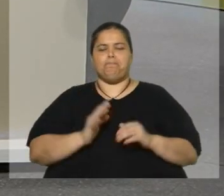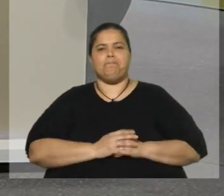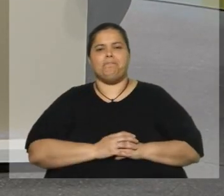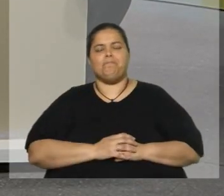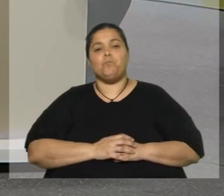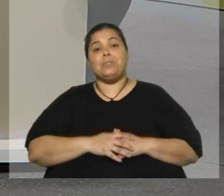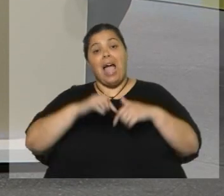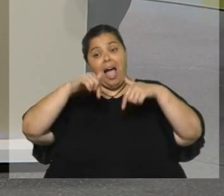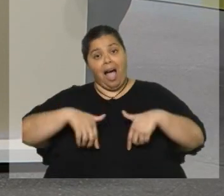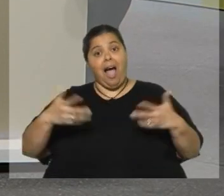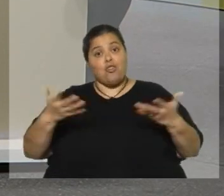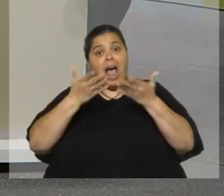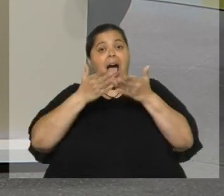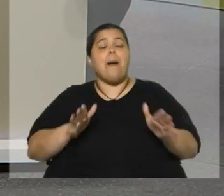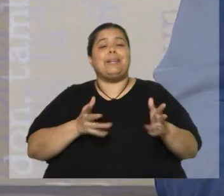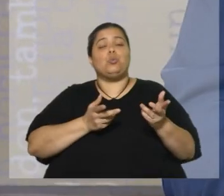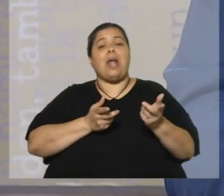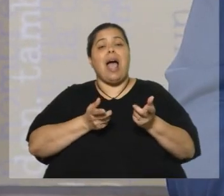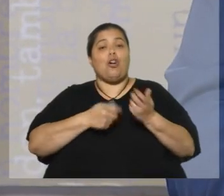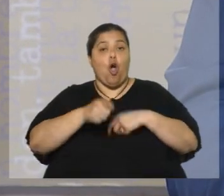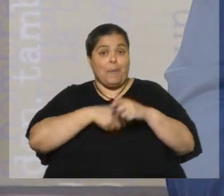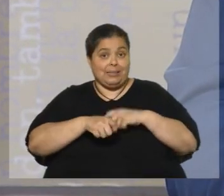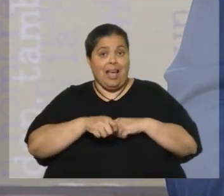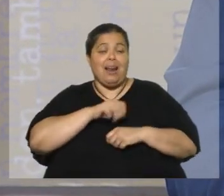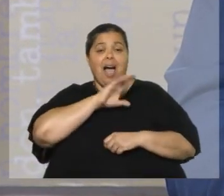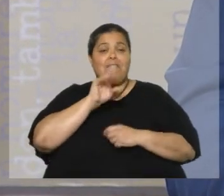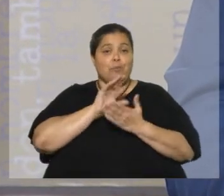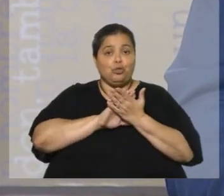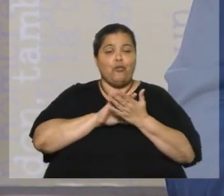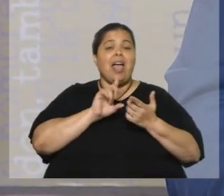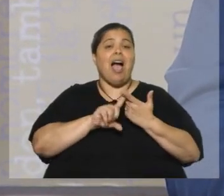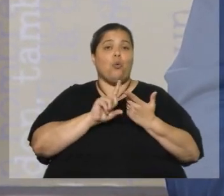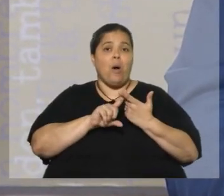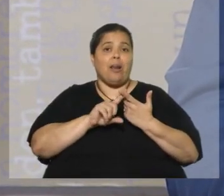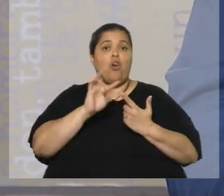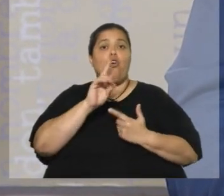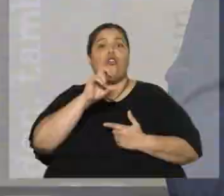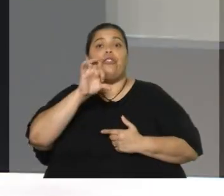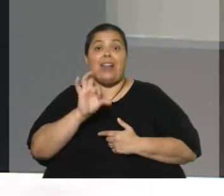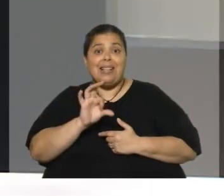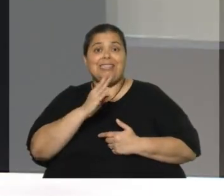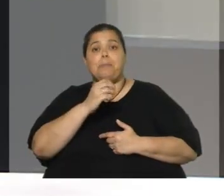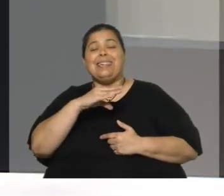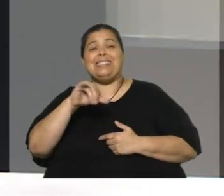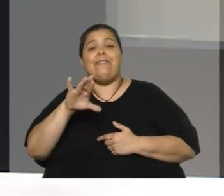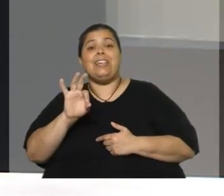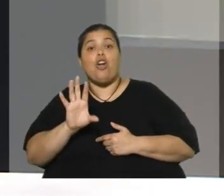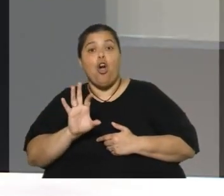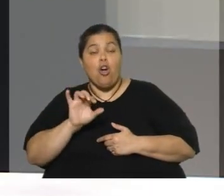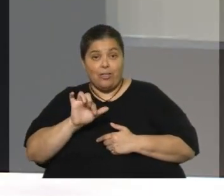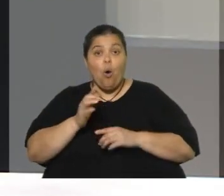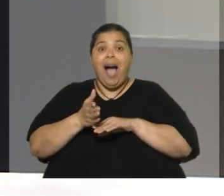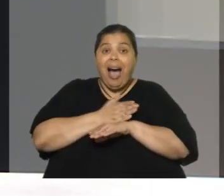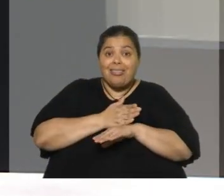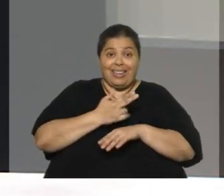momento la apertura comercial es clave. Hablamos del acuerdo transpacífico. ¿Es antes que China una prioridad? Totalmente. Esto lo vengo diciendo